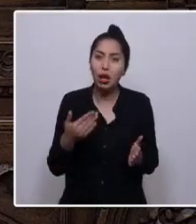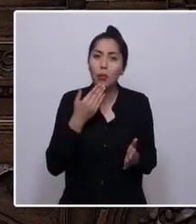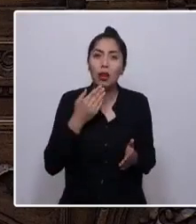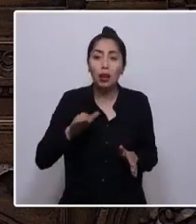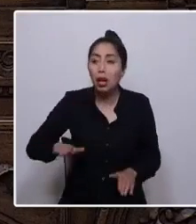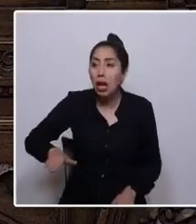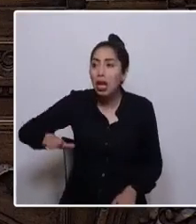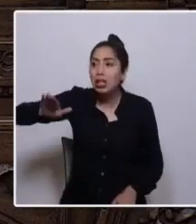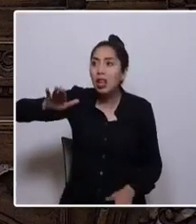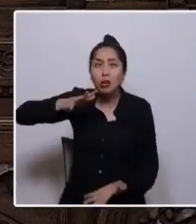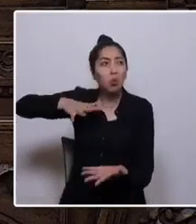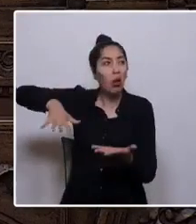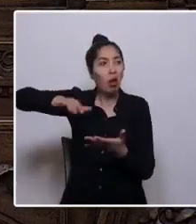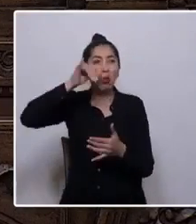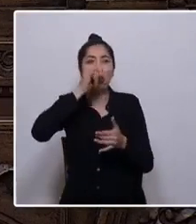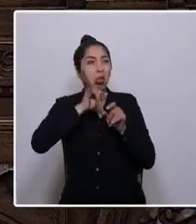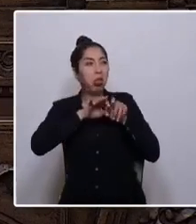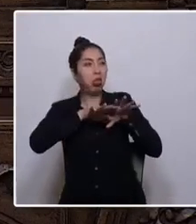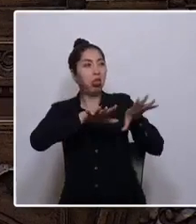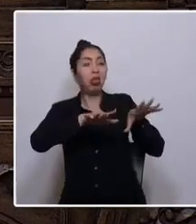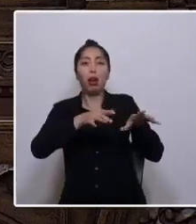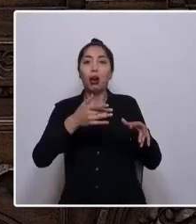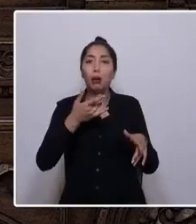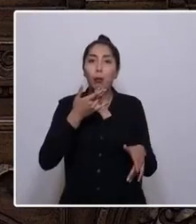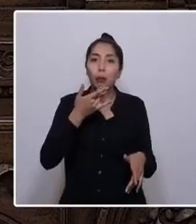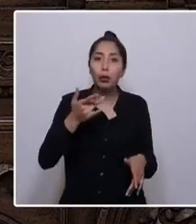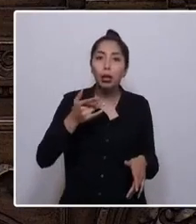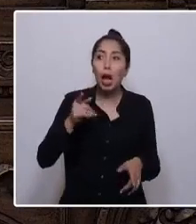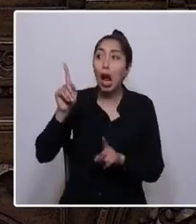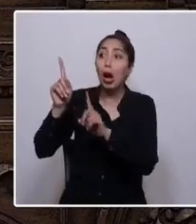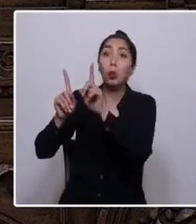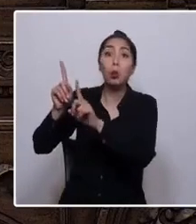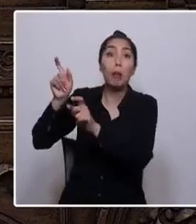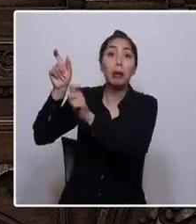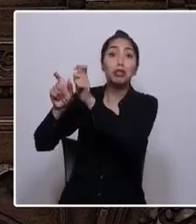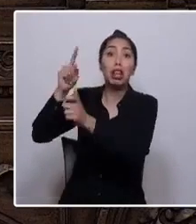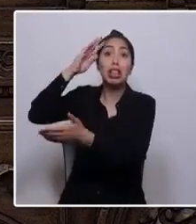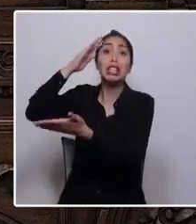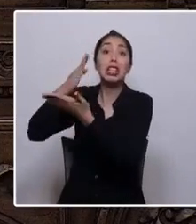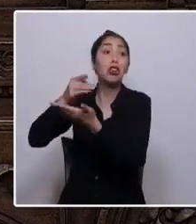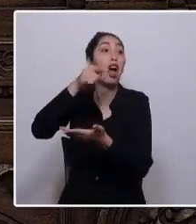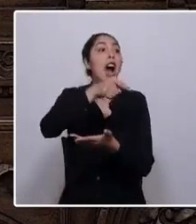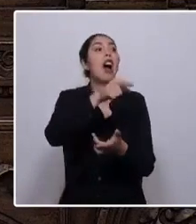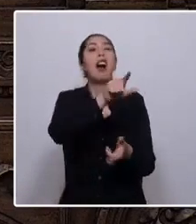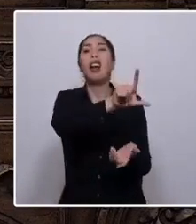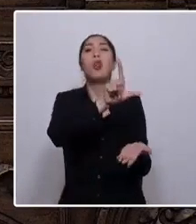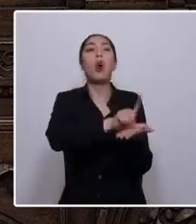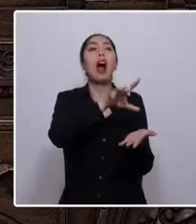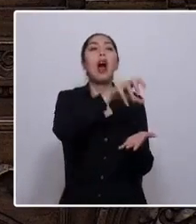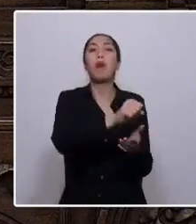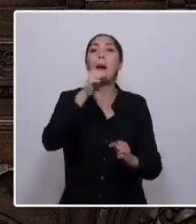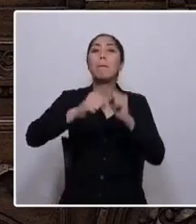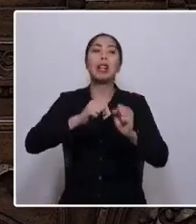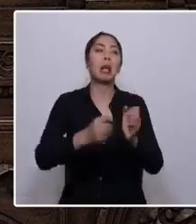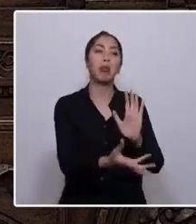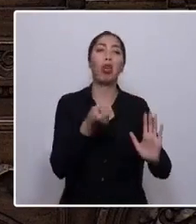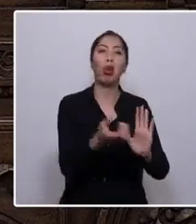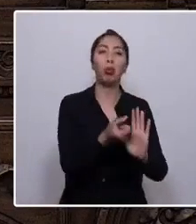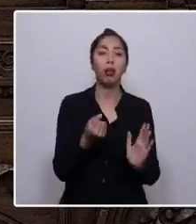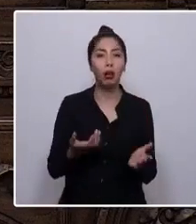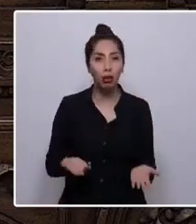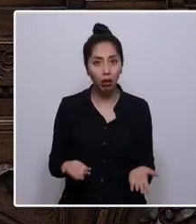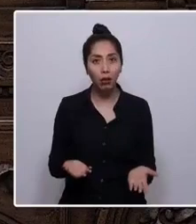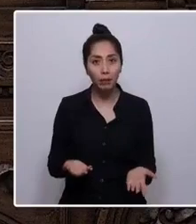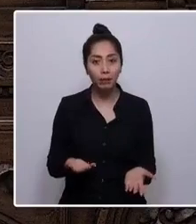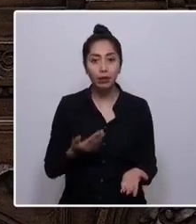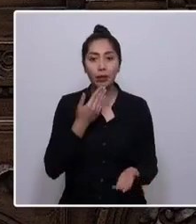algún lugar lejano se decidió que nuestros territorios eran zonas de sacrificio. Perder la vida porque la atención pública